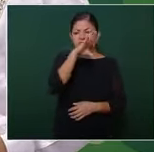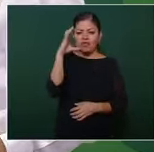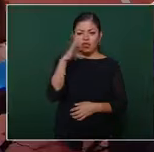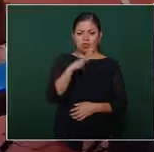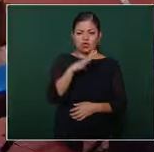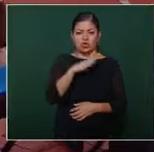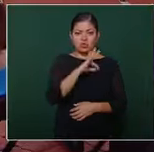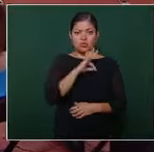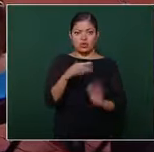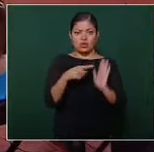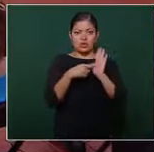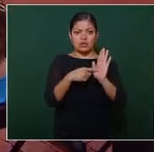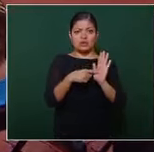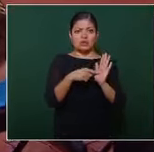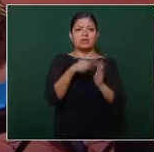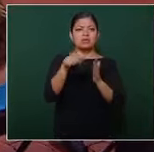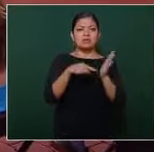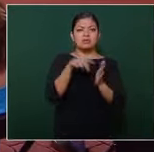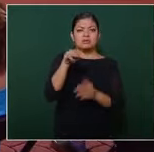de Miramar